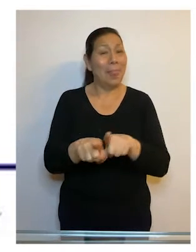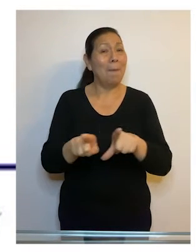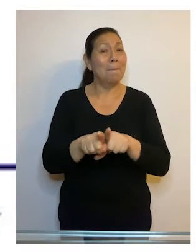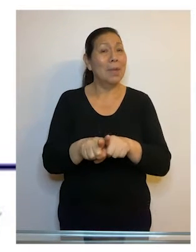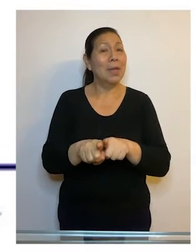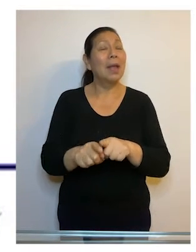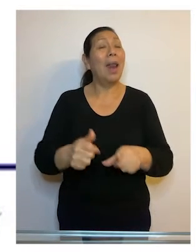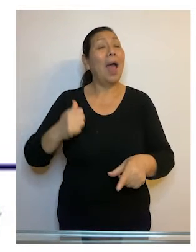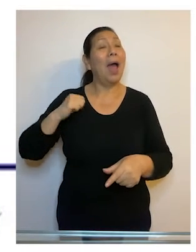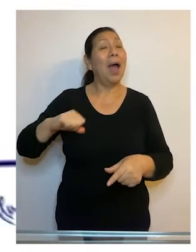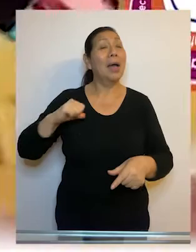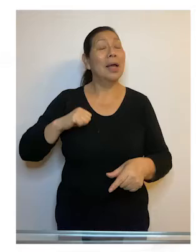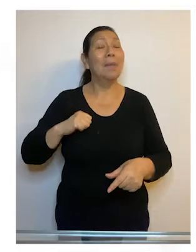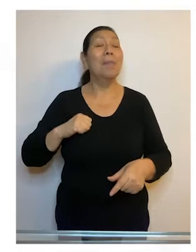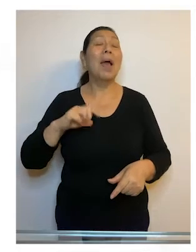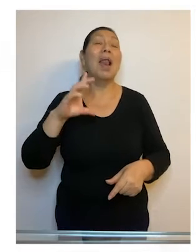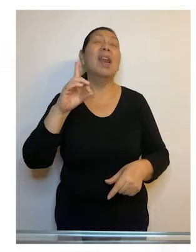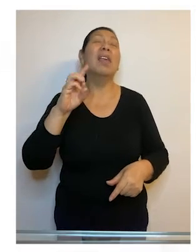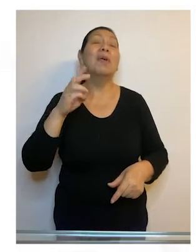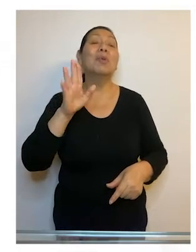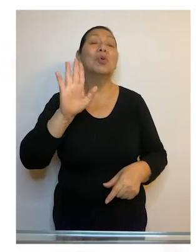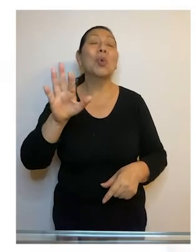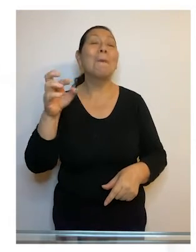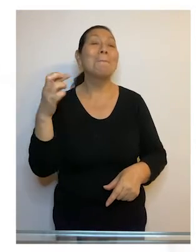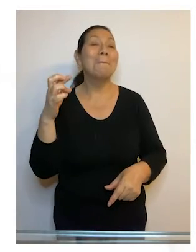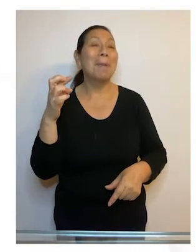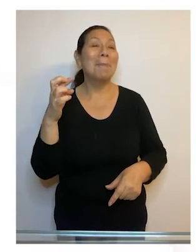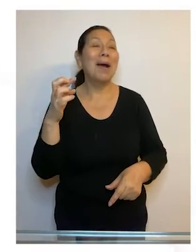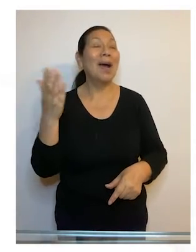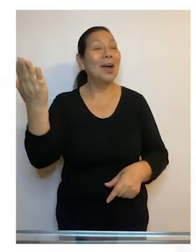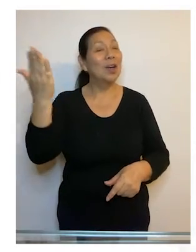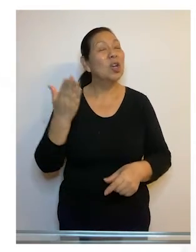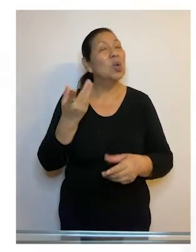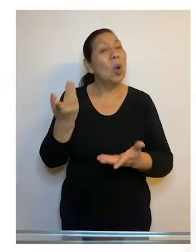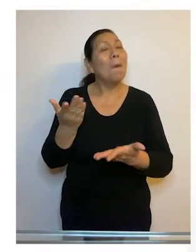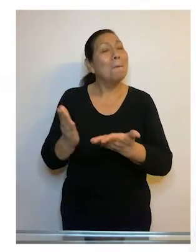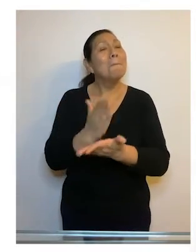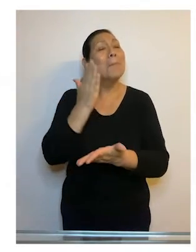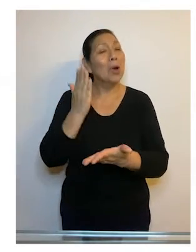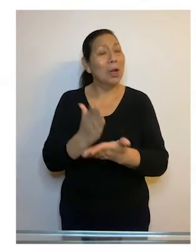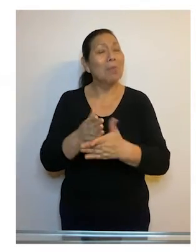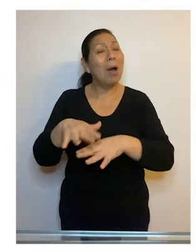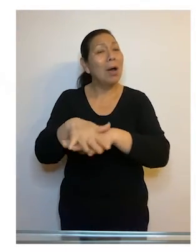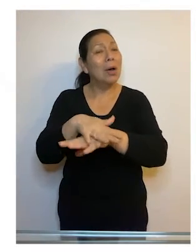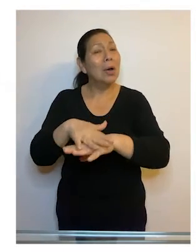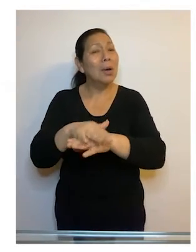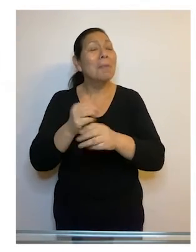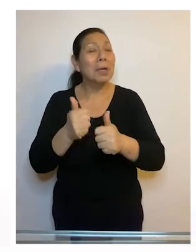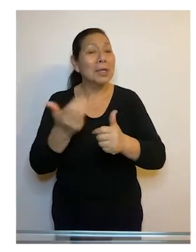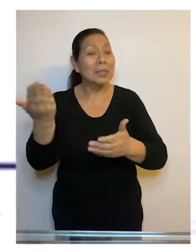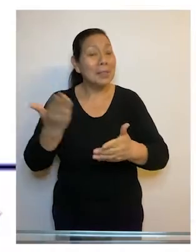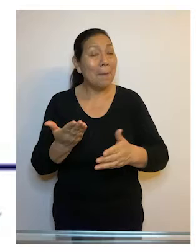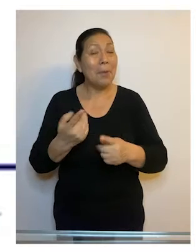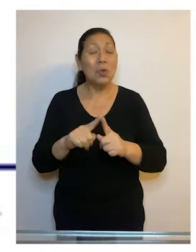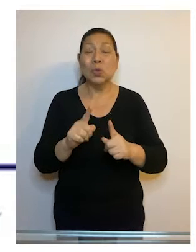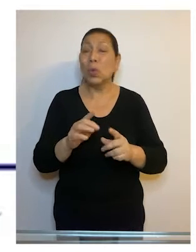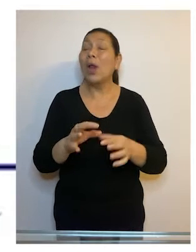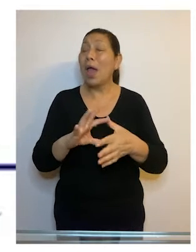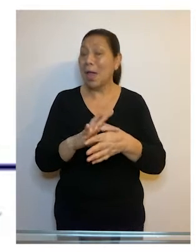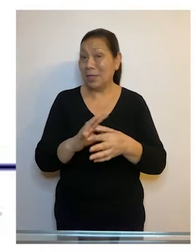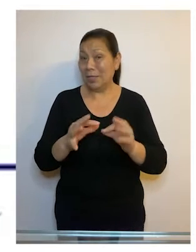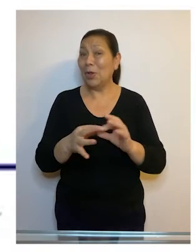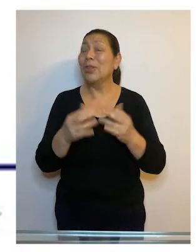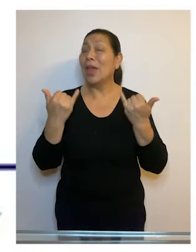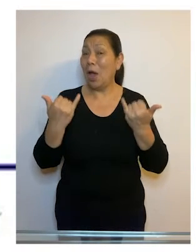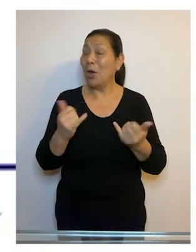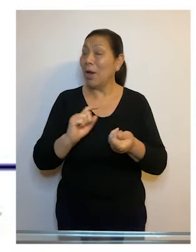También resalta la figura del alcalde Genaro Ledesma, quien era su padre, orientado a solucionar conflictos y administrar el bien común. Es una